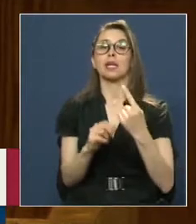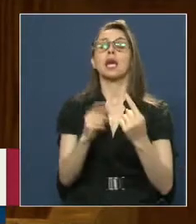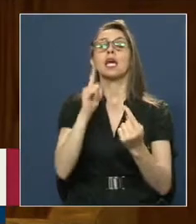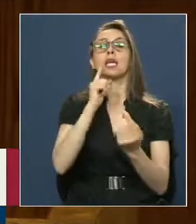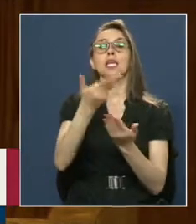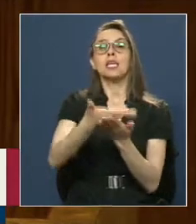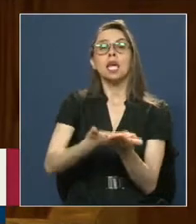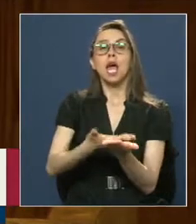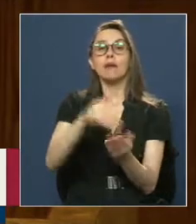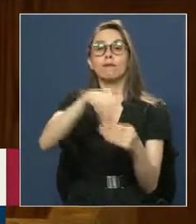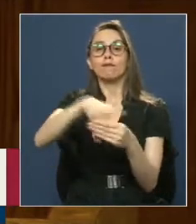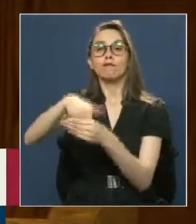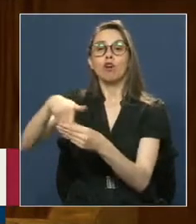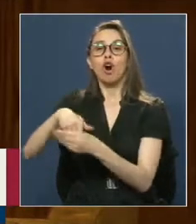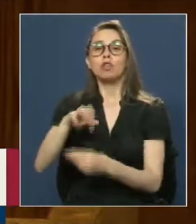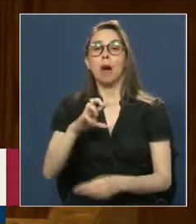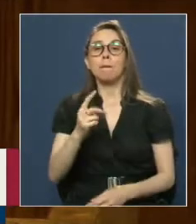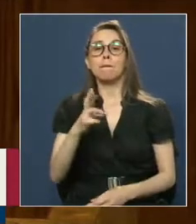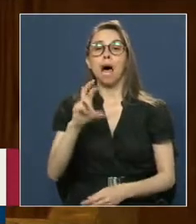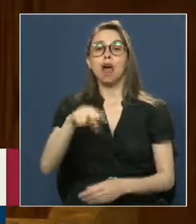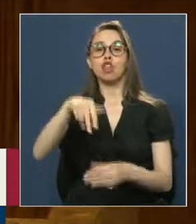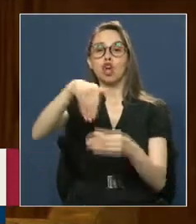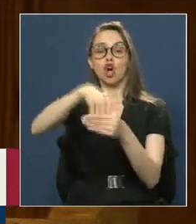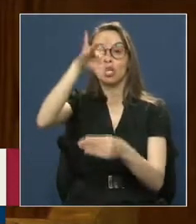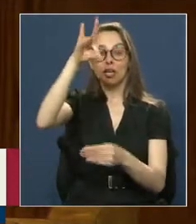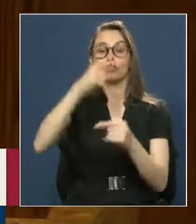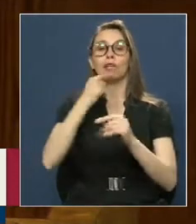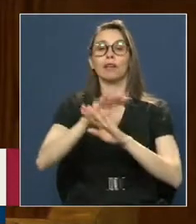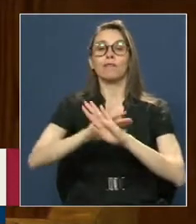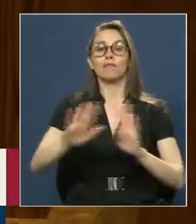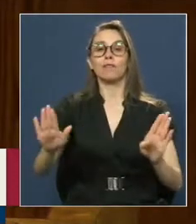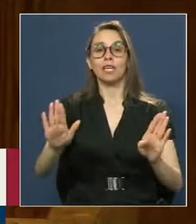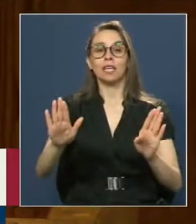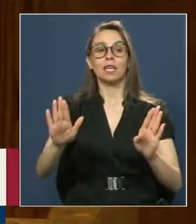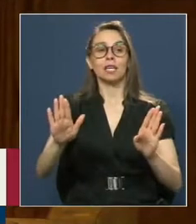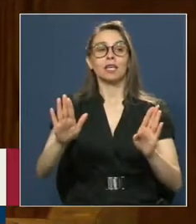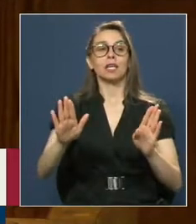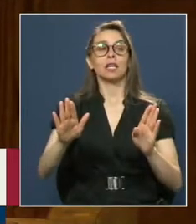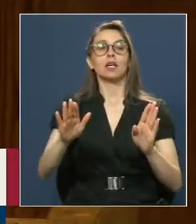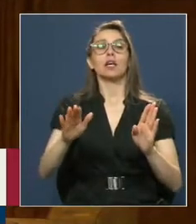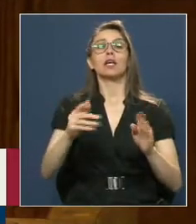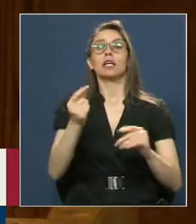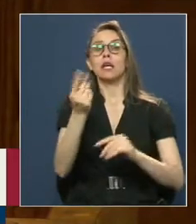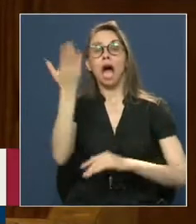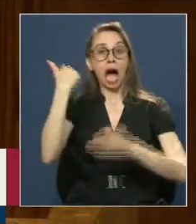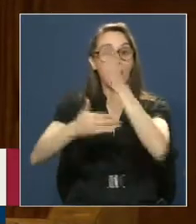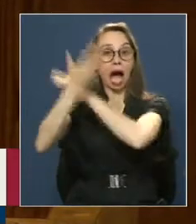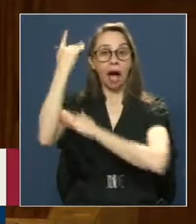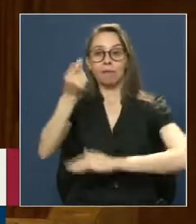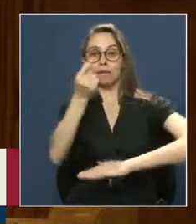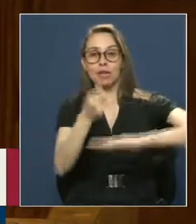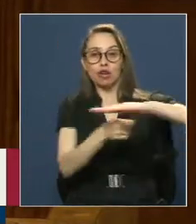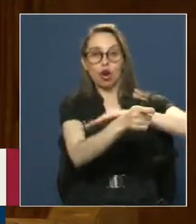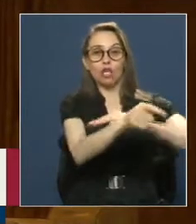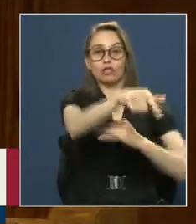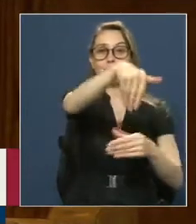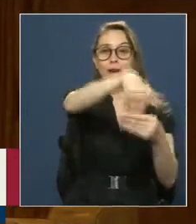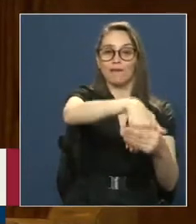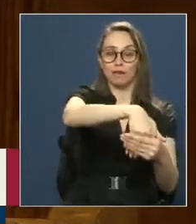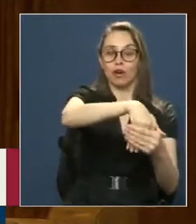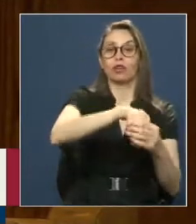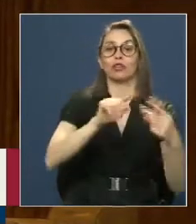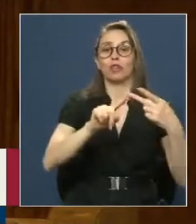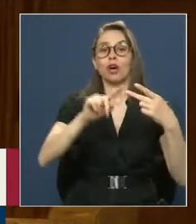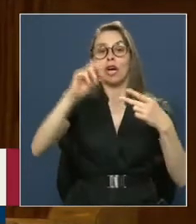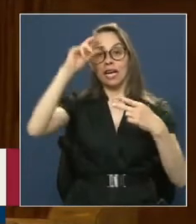electoral Con el que se buscaba poner término a la extendida práctica del cohecho Y la otra, la creación de